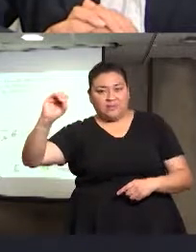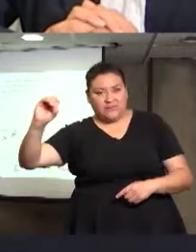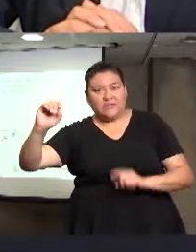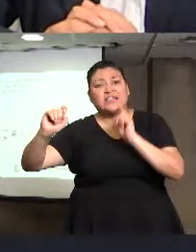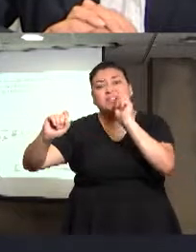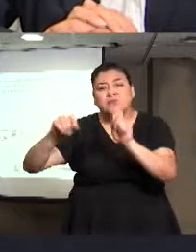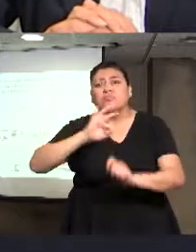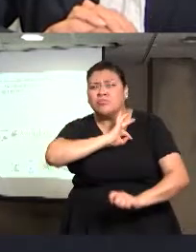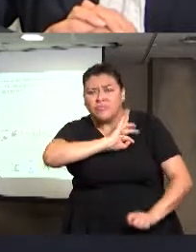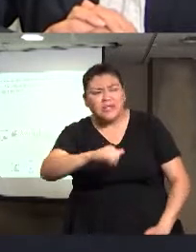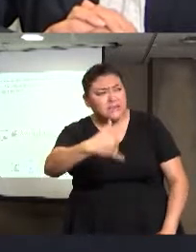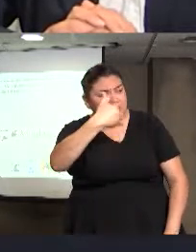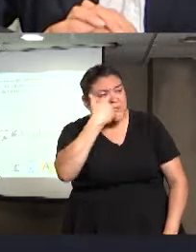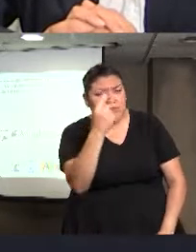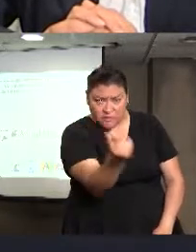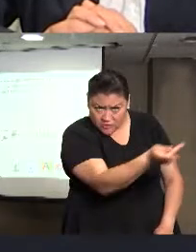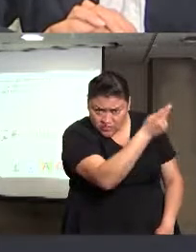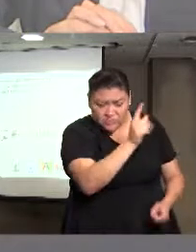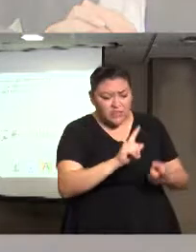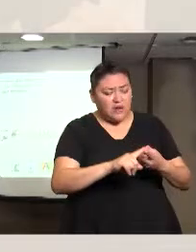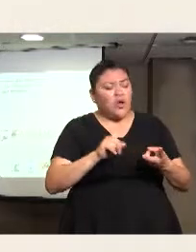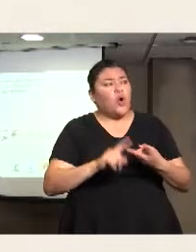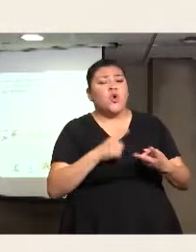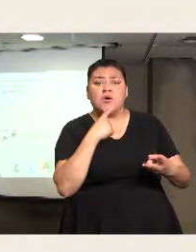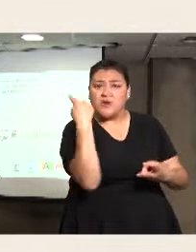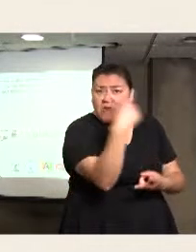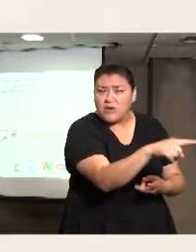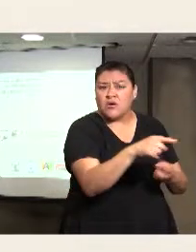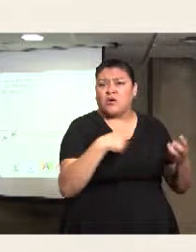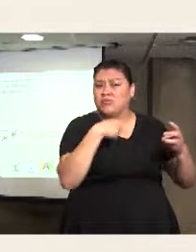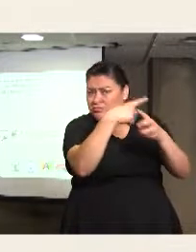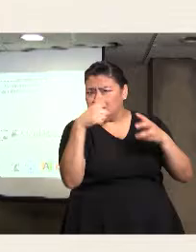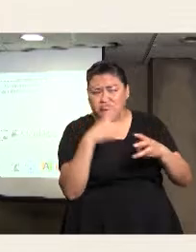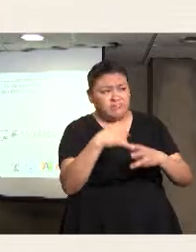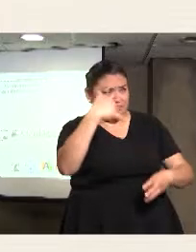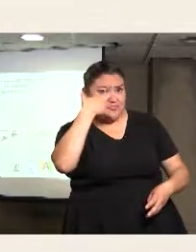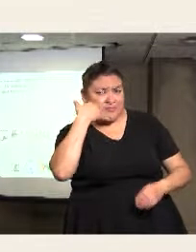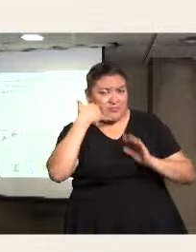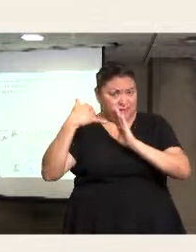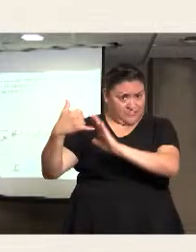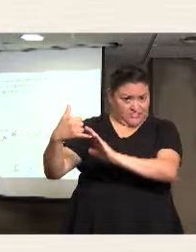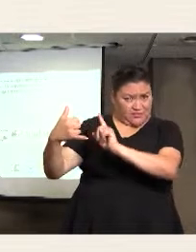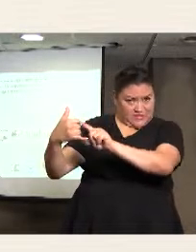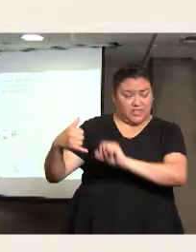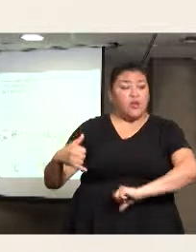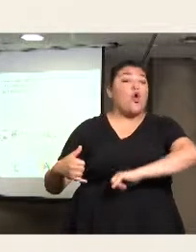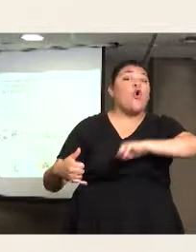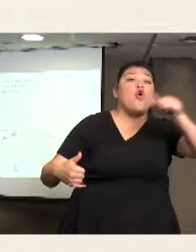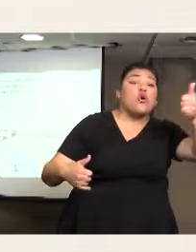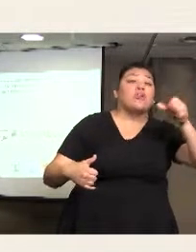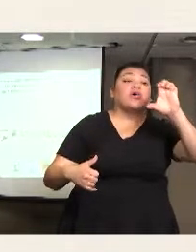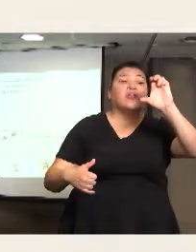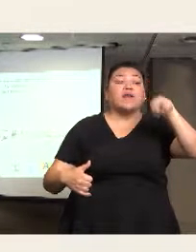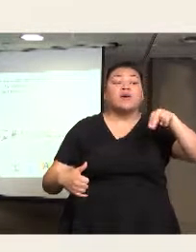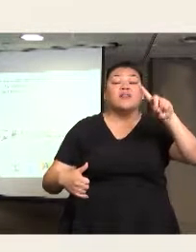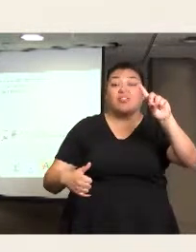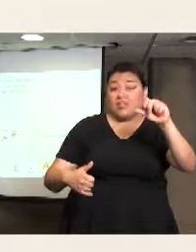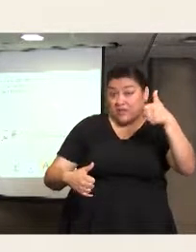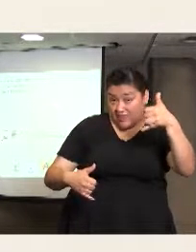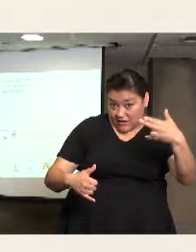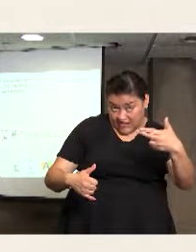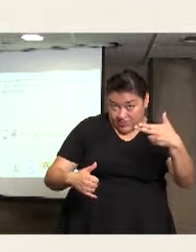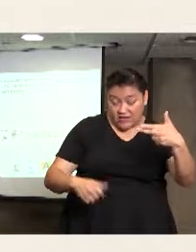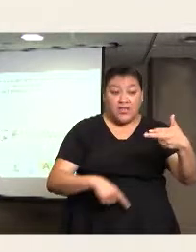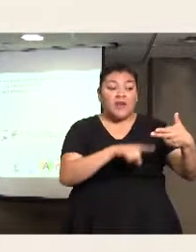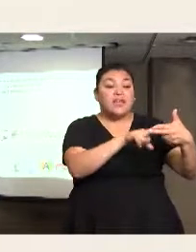información, esta es una línea ciudadana. El otro teléfono es para violaciones a derechos humanos, es decir, nosotros como CNDH, otra de